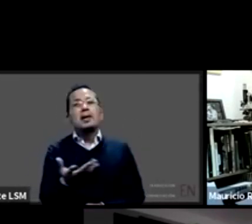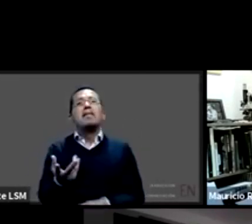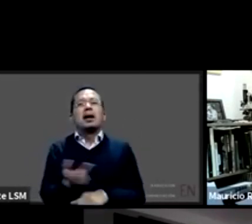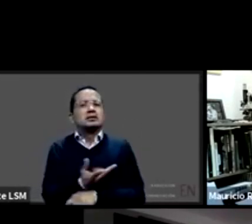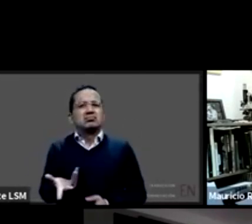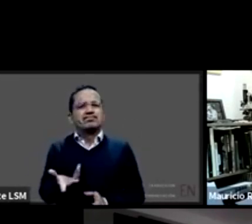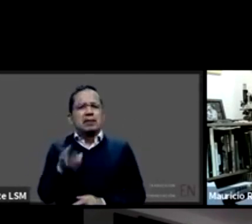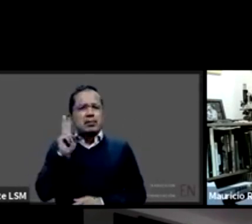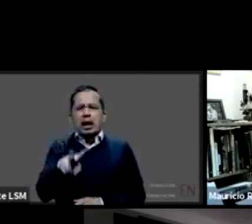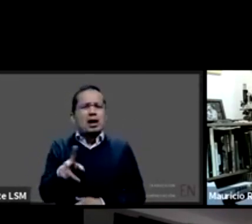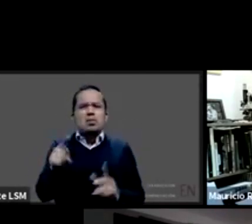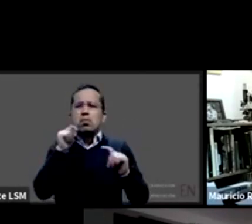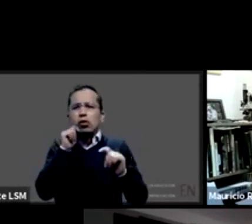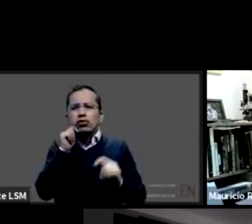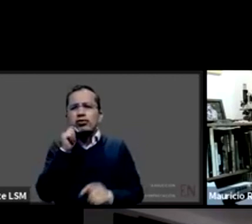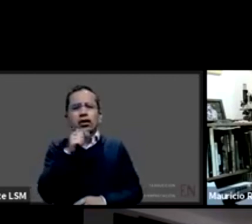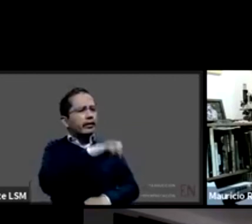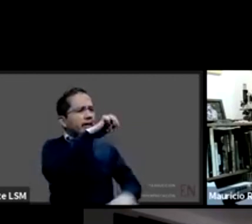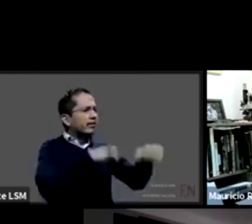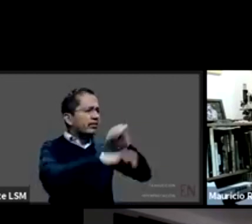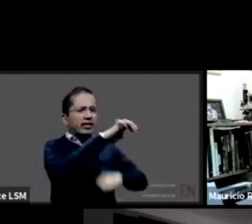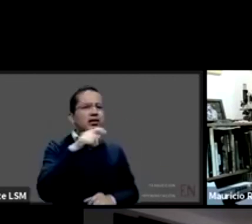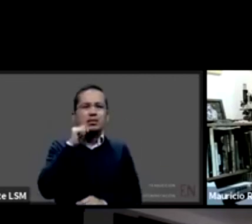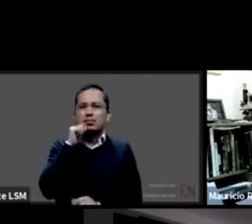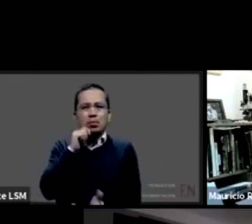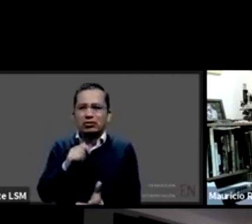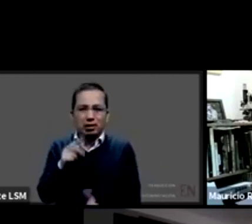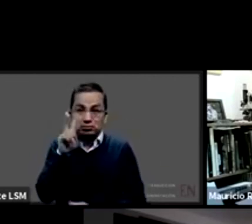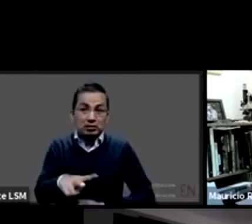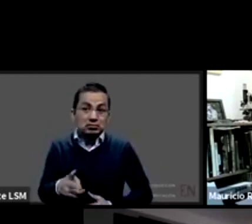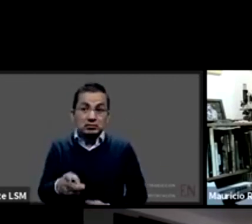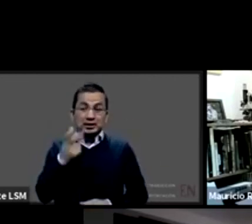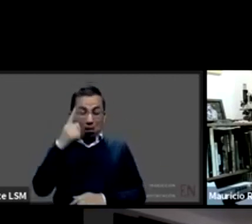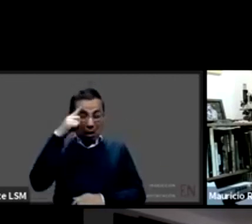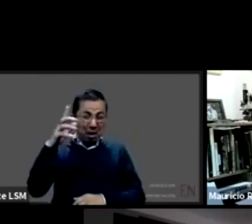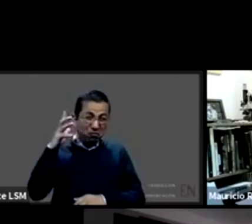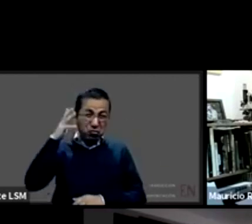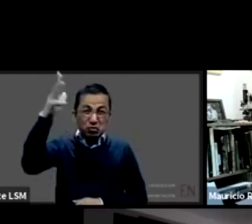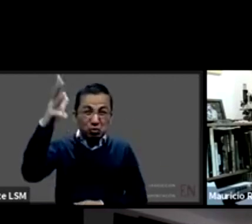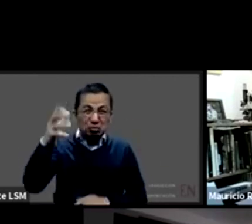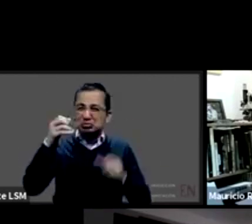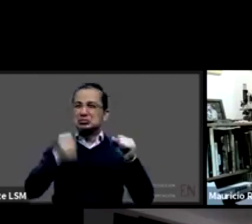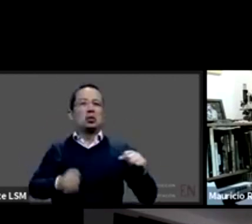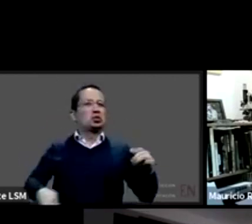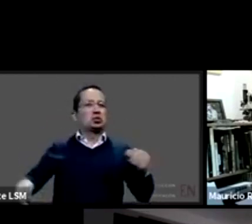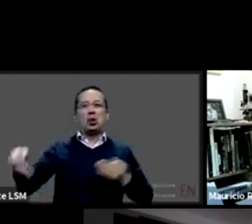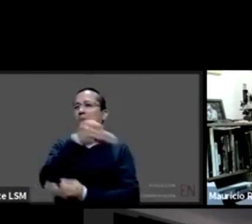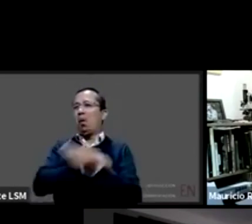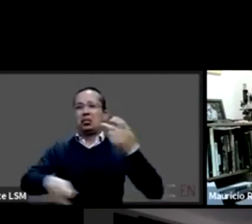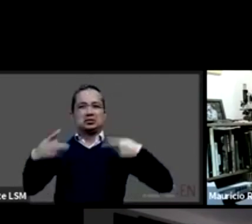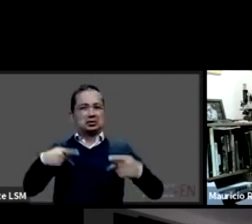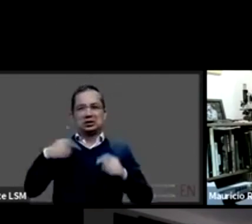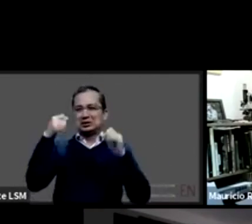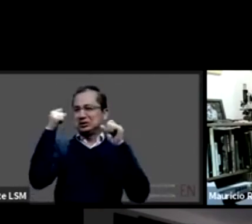porque además como dice Teres Corsa para allá vamos todos al menos en materia de discapacidad visual